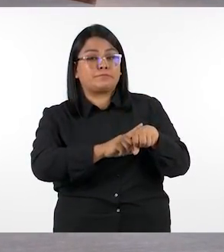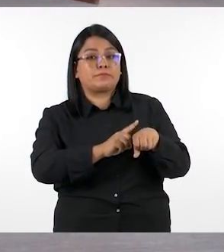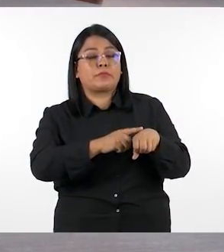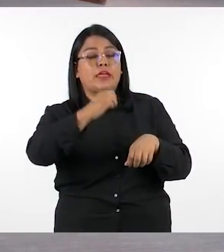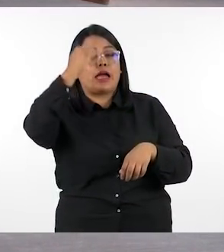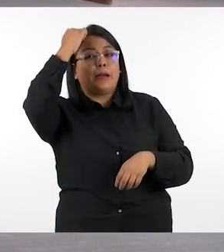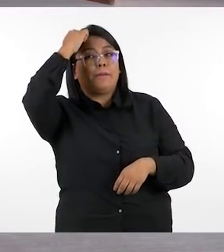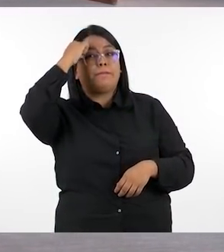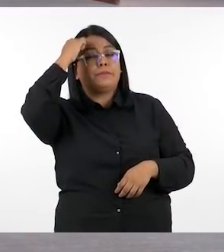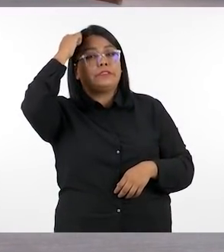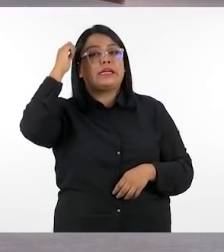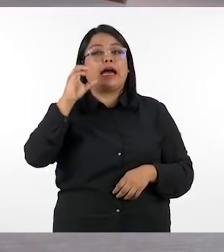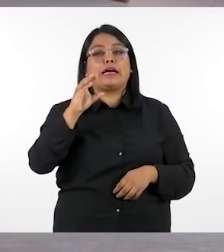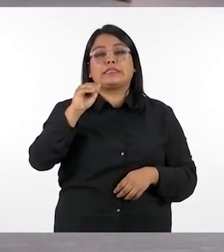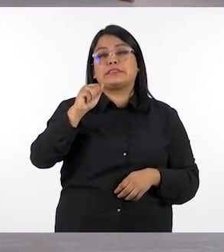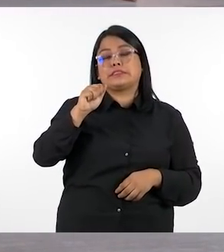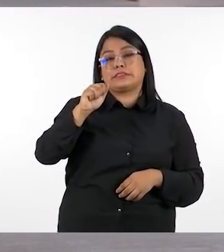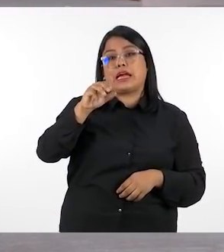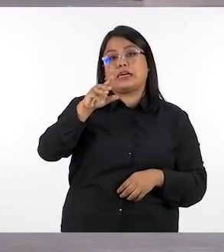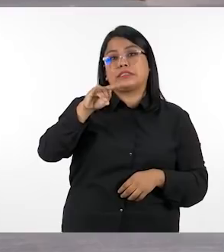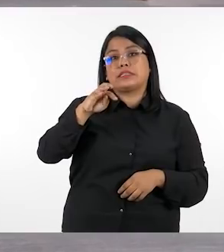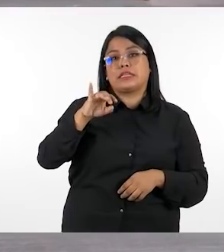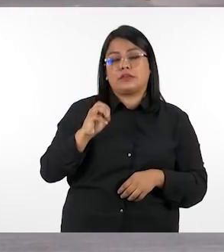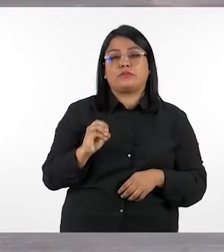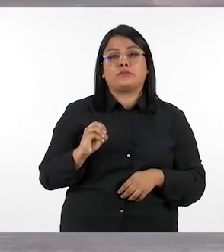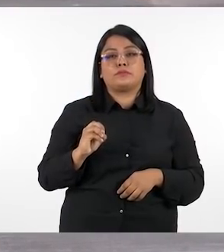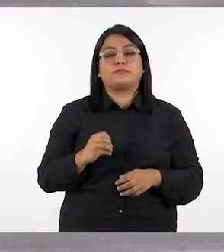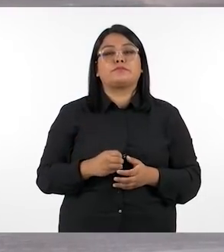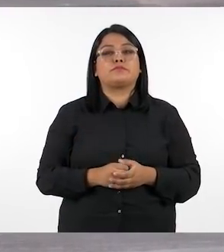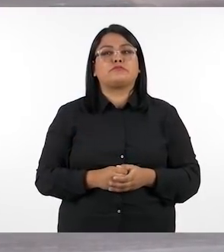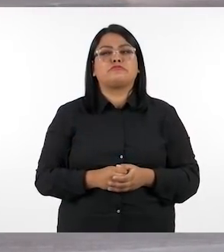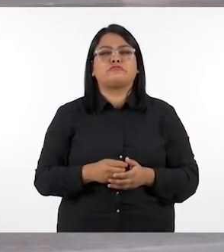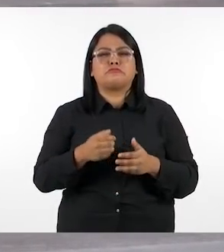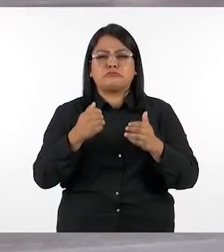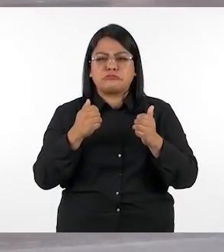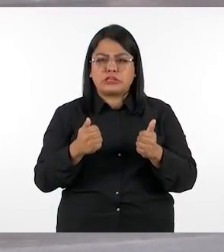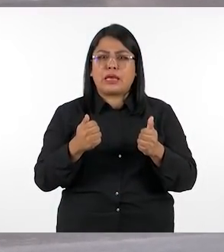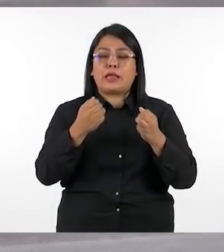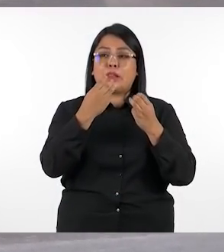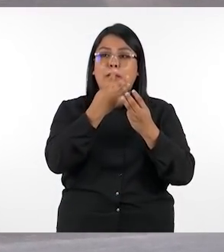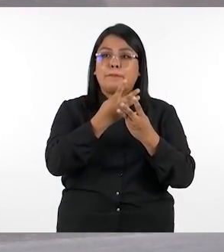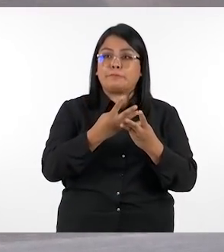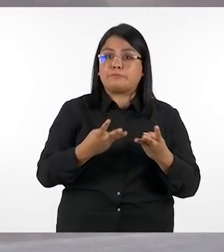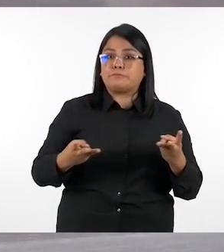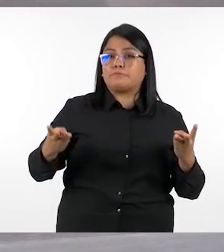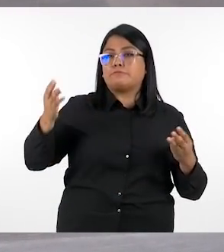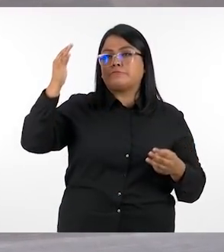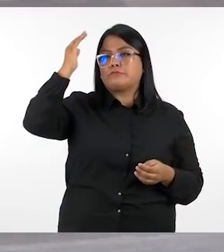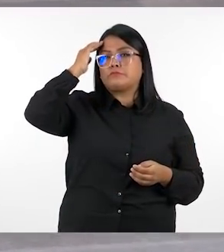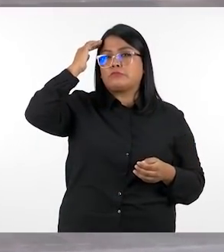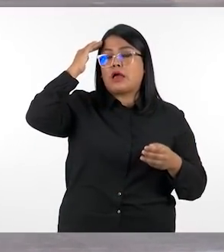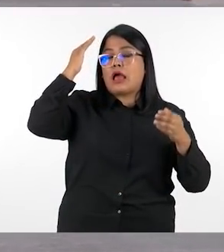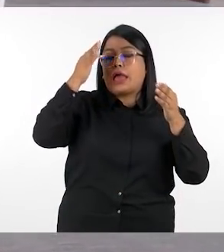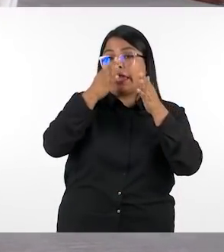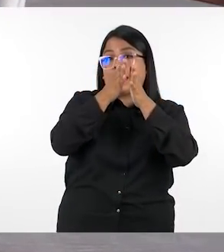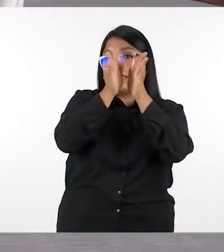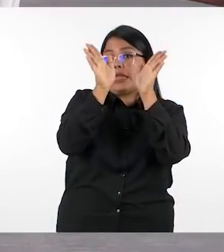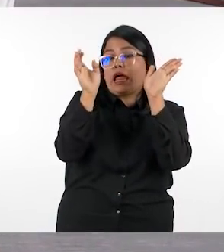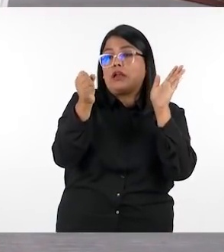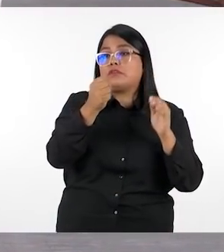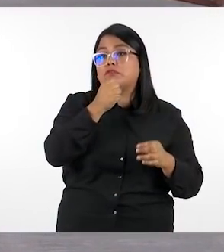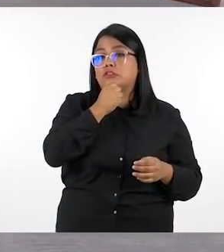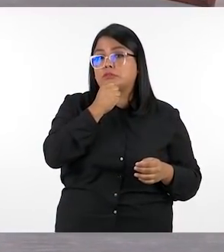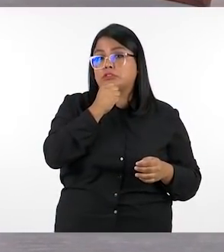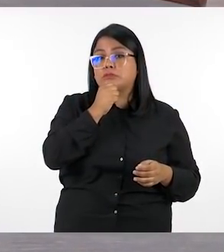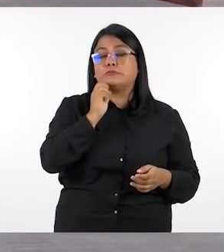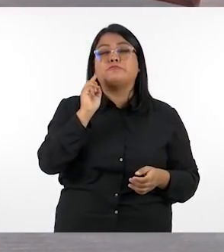ese tiempo de aprendizaje activo ahora qué tal si dentro de estos materiales conocemos un poco las generalidades